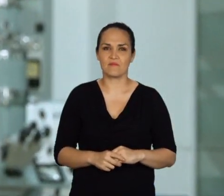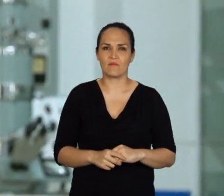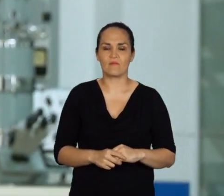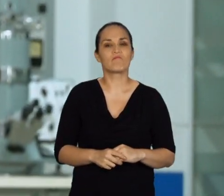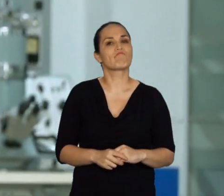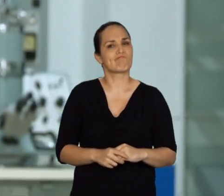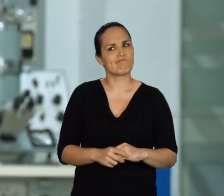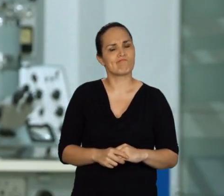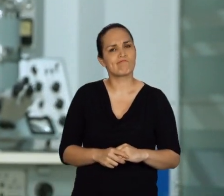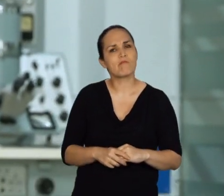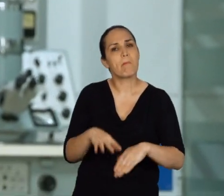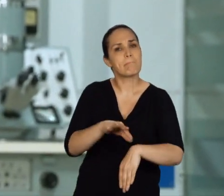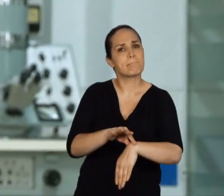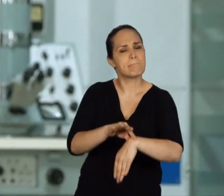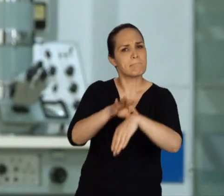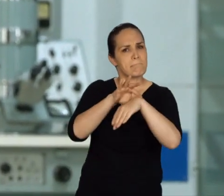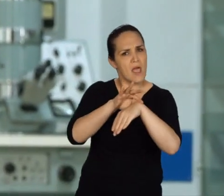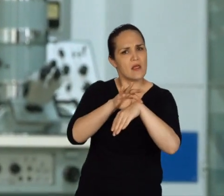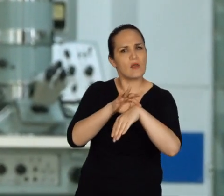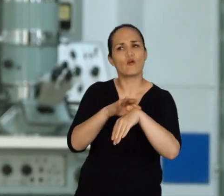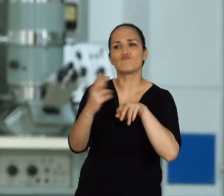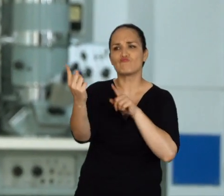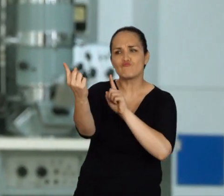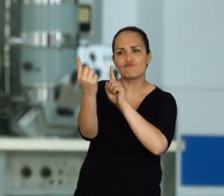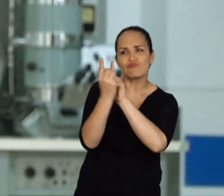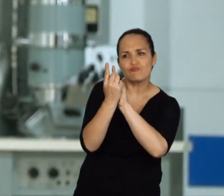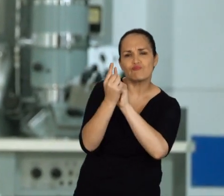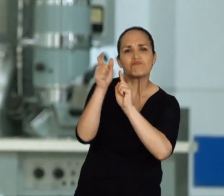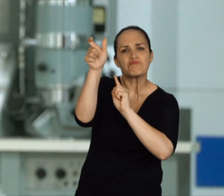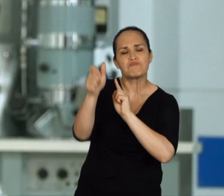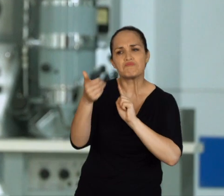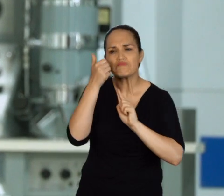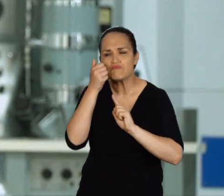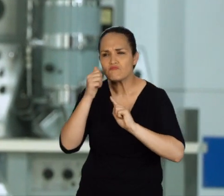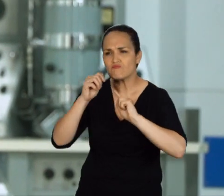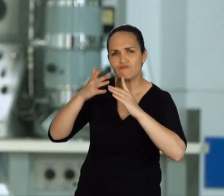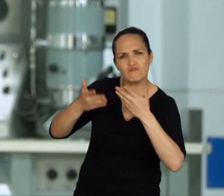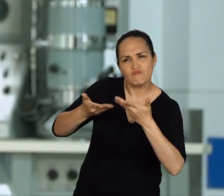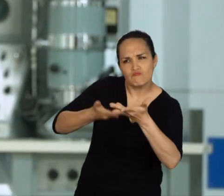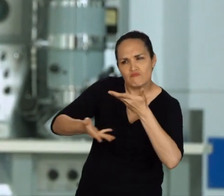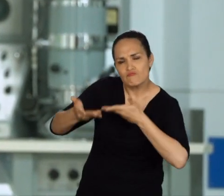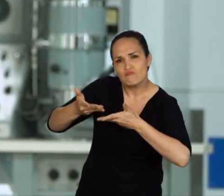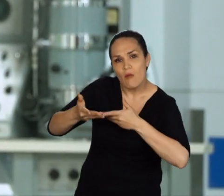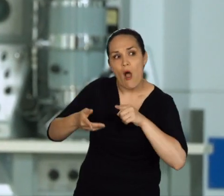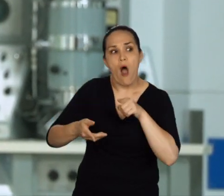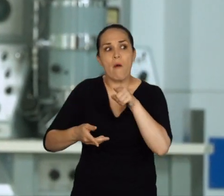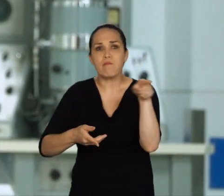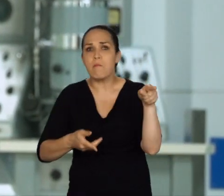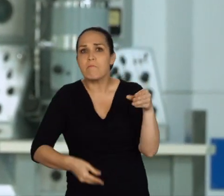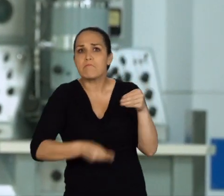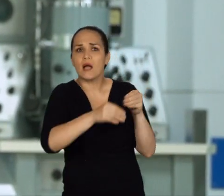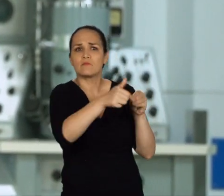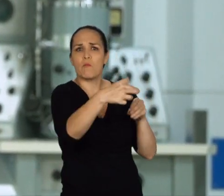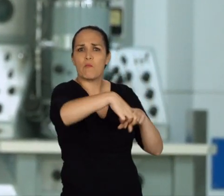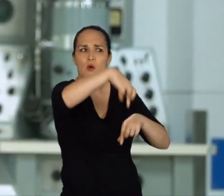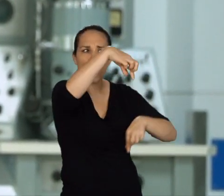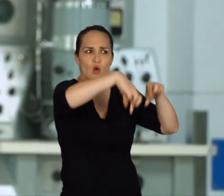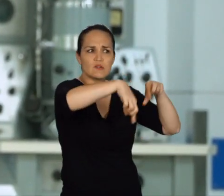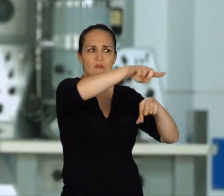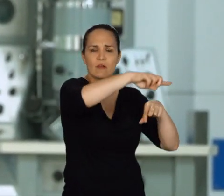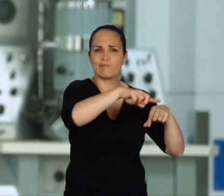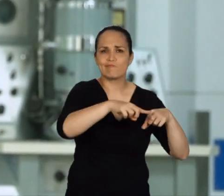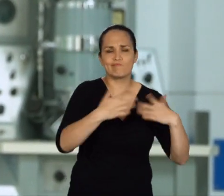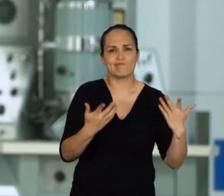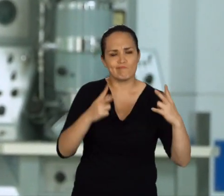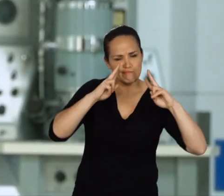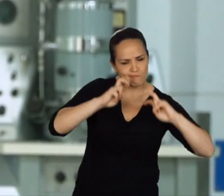Más allá de la atención médica dentro de los consultorios de los especialistas, existen profesionales en investigación que trabajan para que